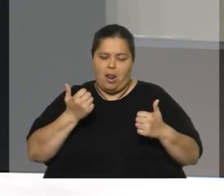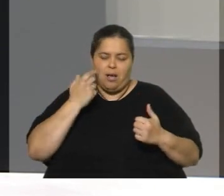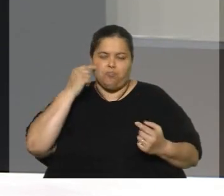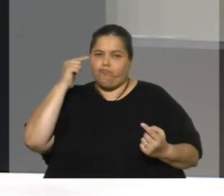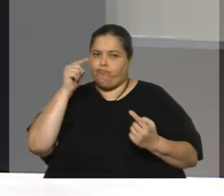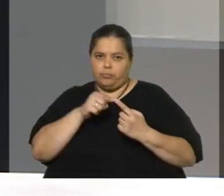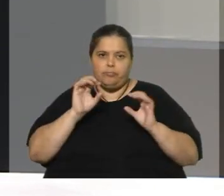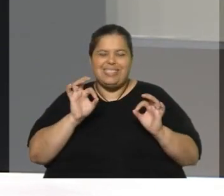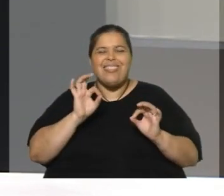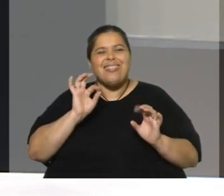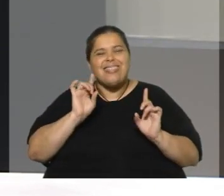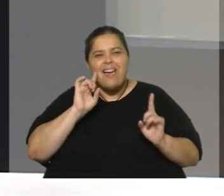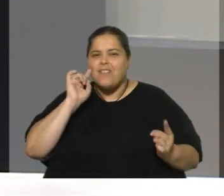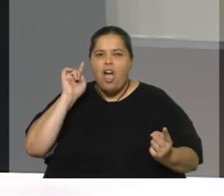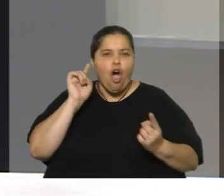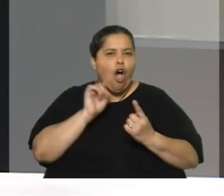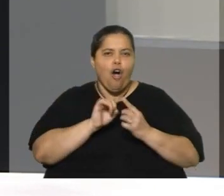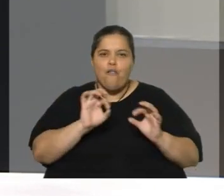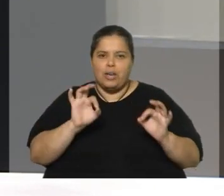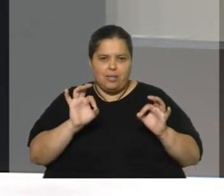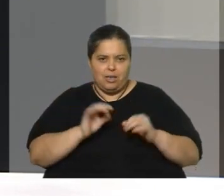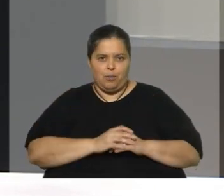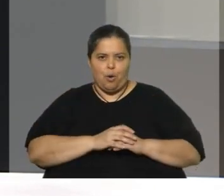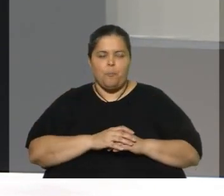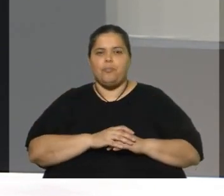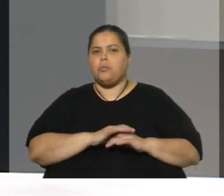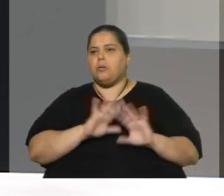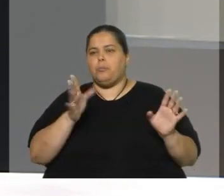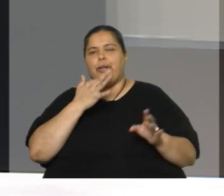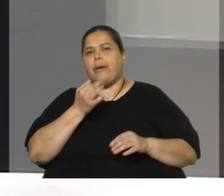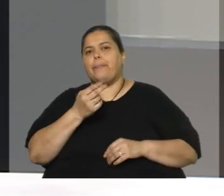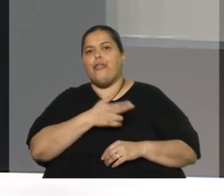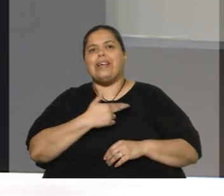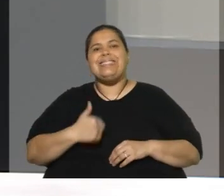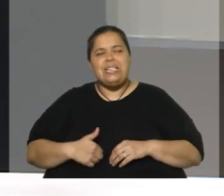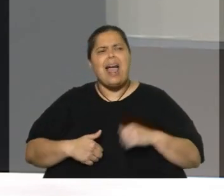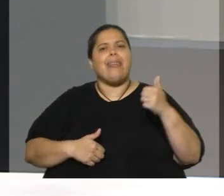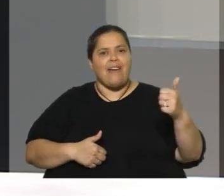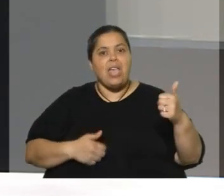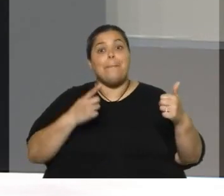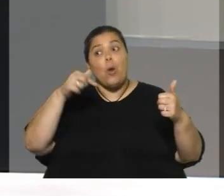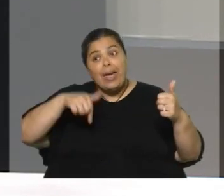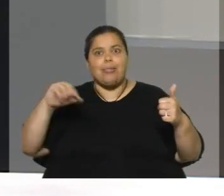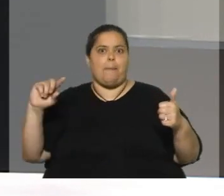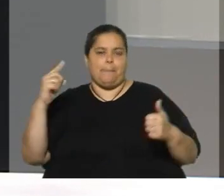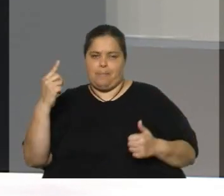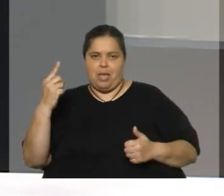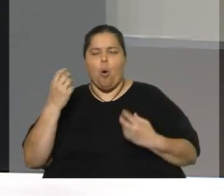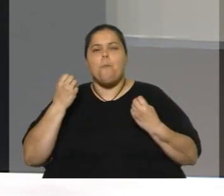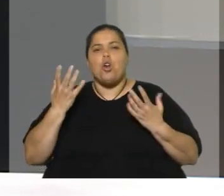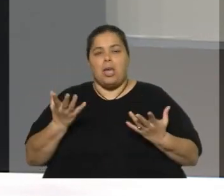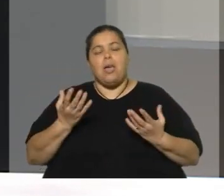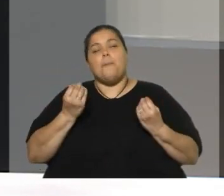central por encima de otros acuerdos actuales, como por ejemplo el de China, por varias razones. Primero, porque Uruguay no tiene